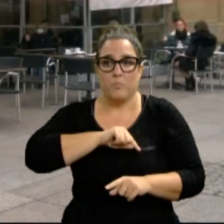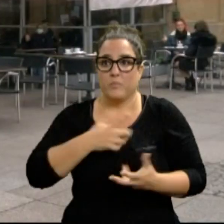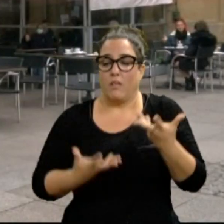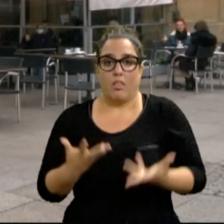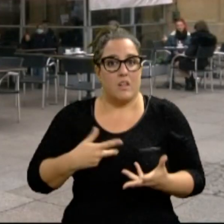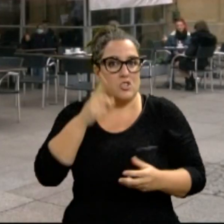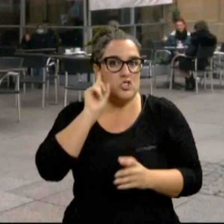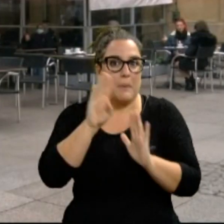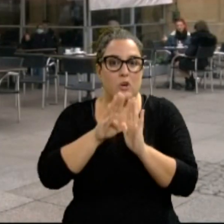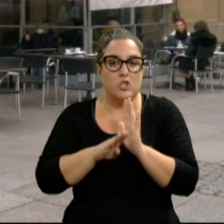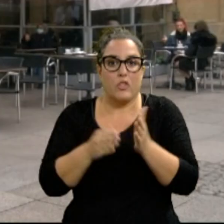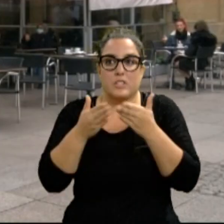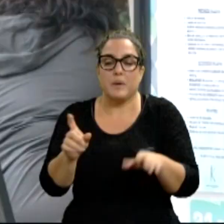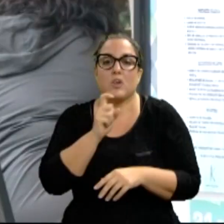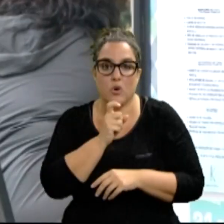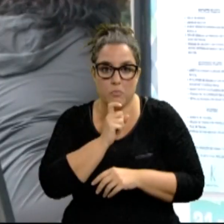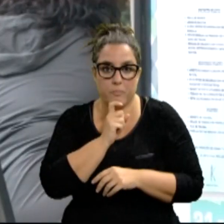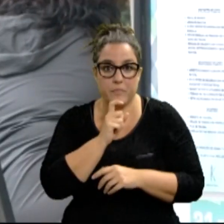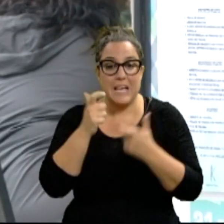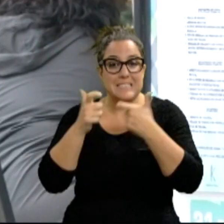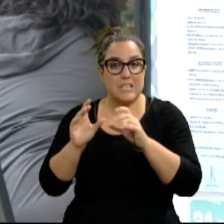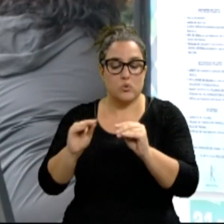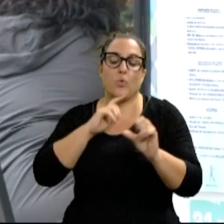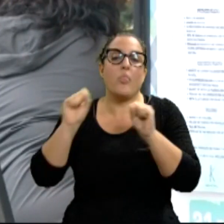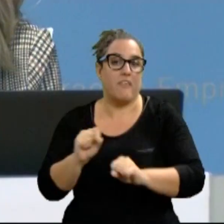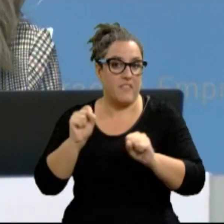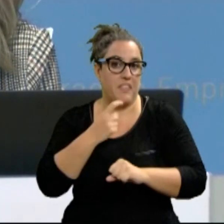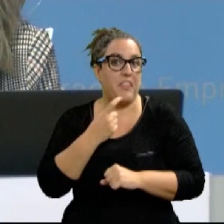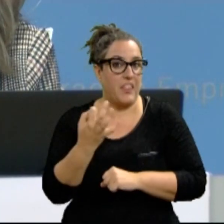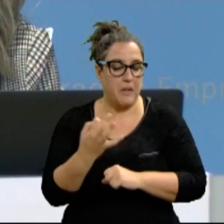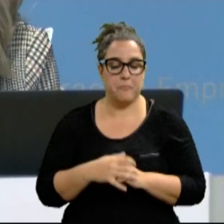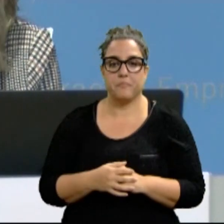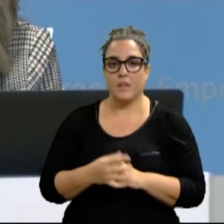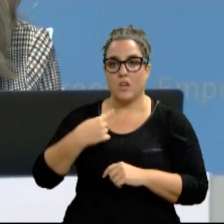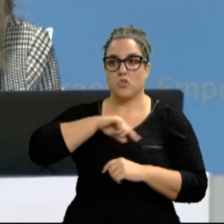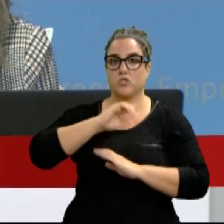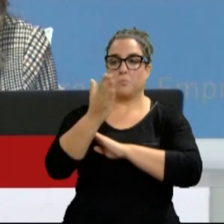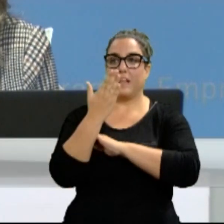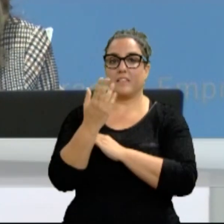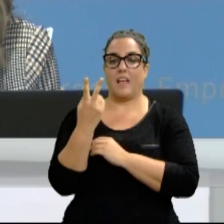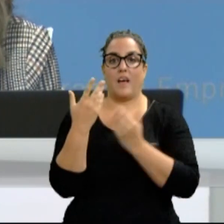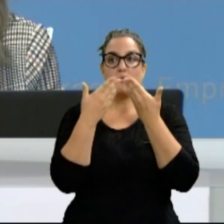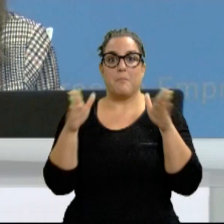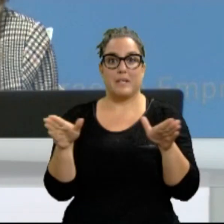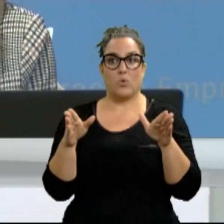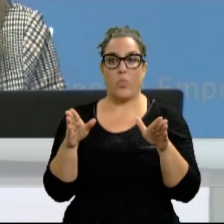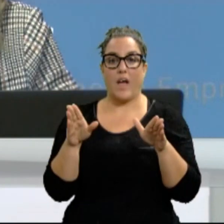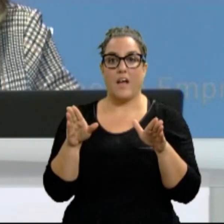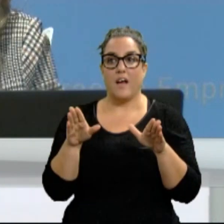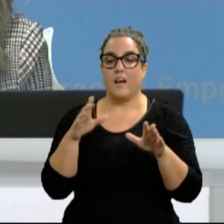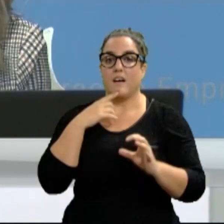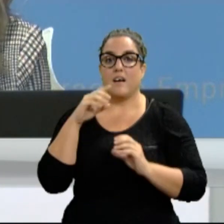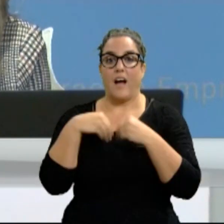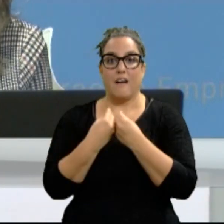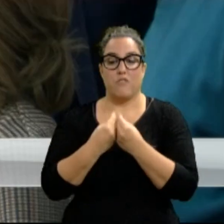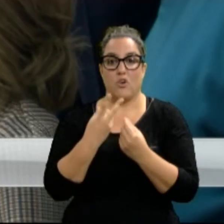saben en qué condiciones podrán hacerlo. Desde el sector se defienden. No se nos puede plantear una apertura con menos de la mitad del aforo porque seguiremos